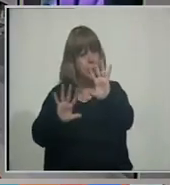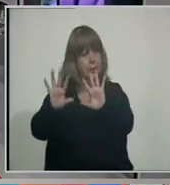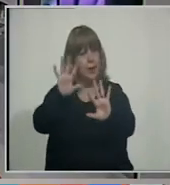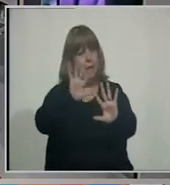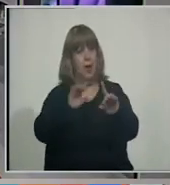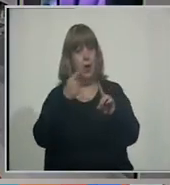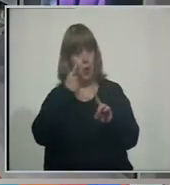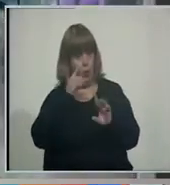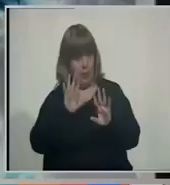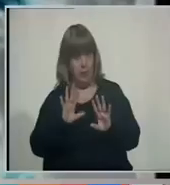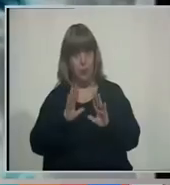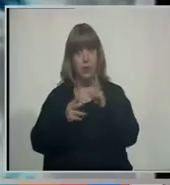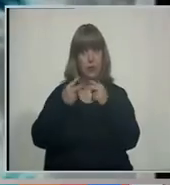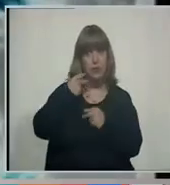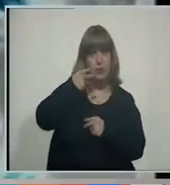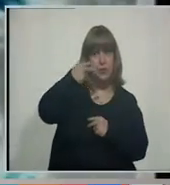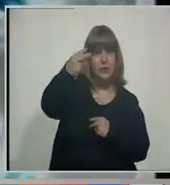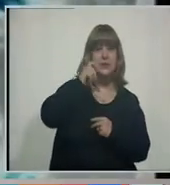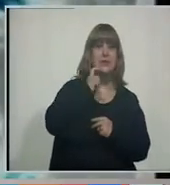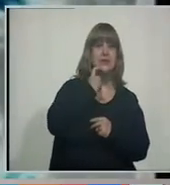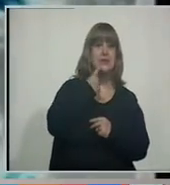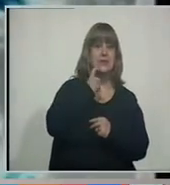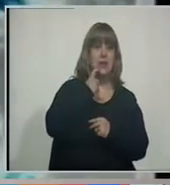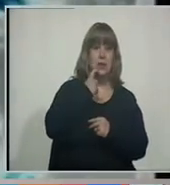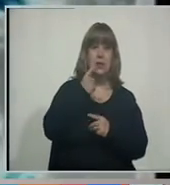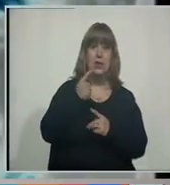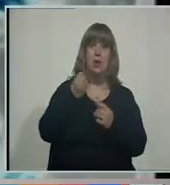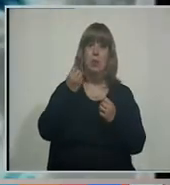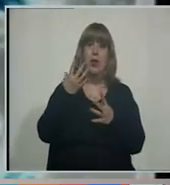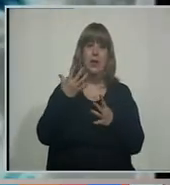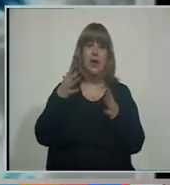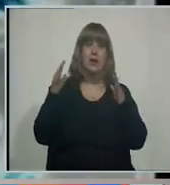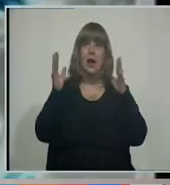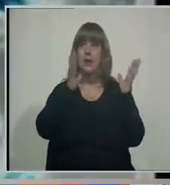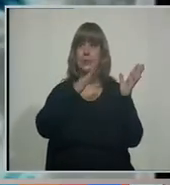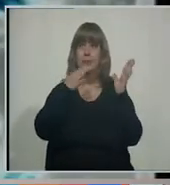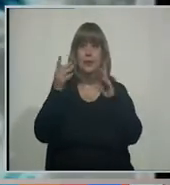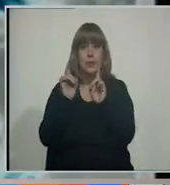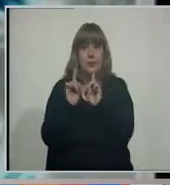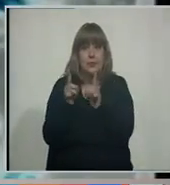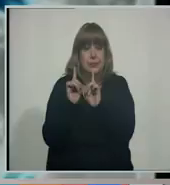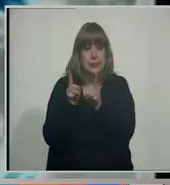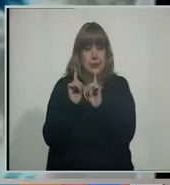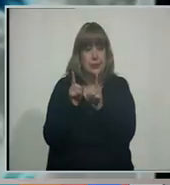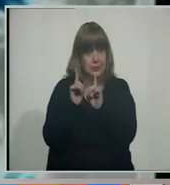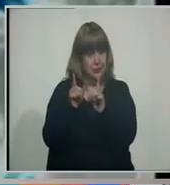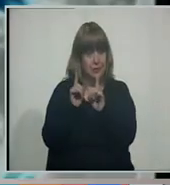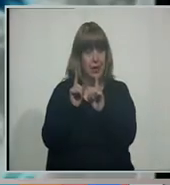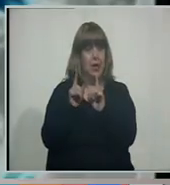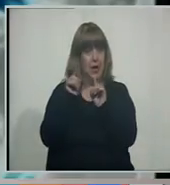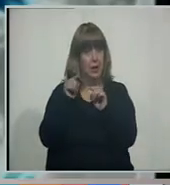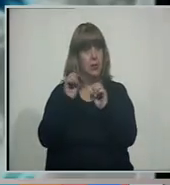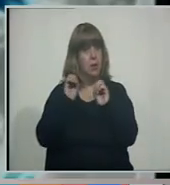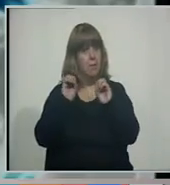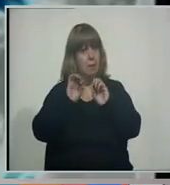que va hacia la provincia de San Luis que, como esperábamos, hasta que no cambie la masa de aire, esta situación se podría llegar hasta a agravar.